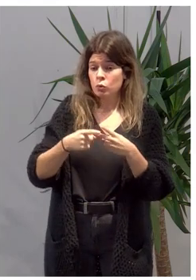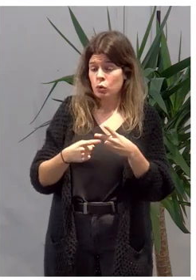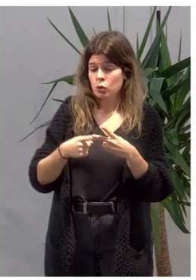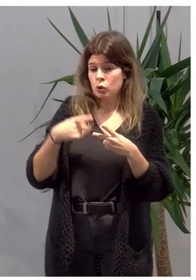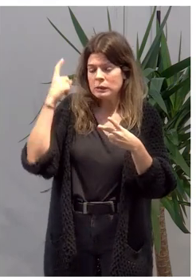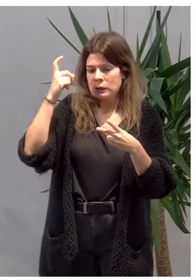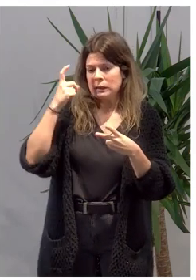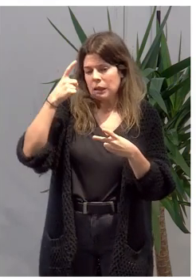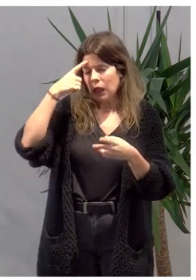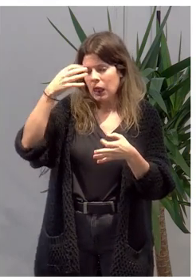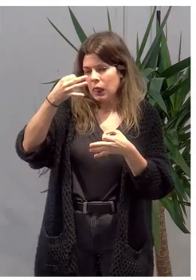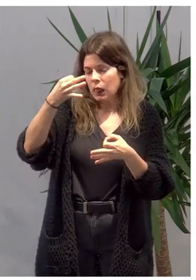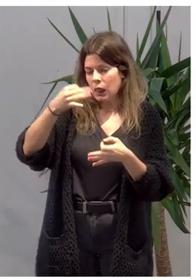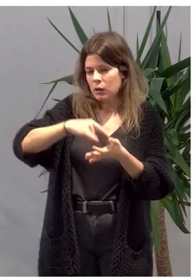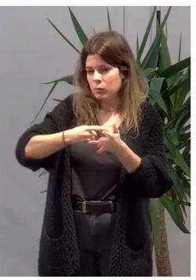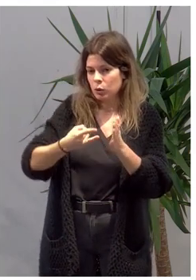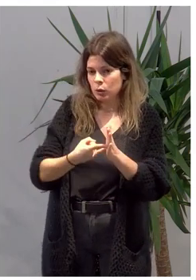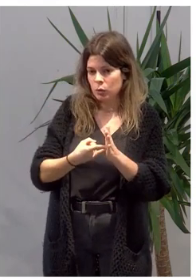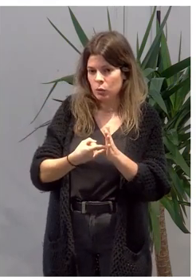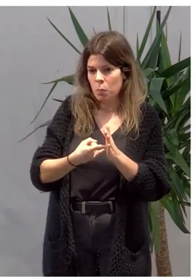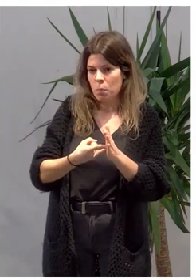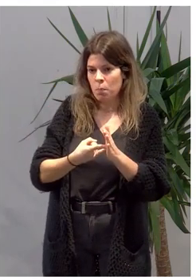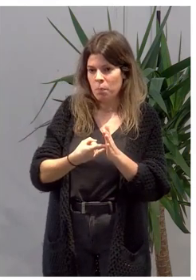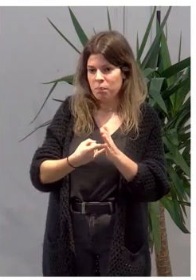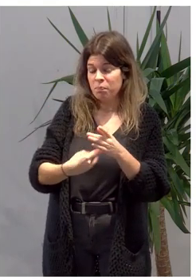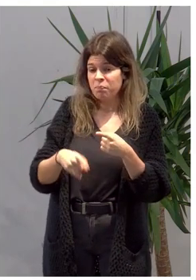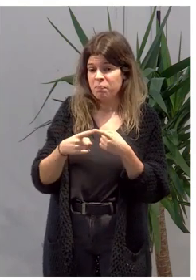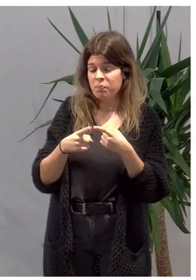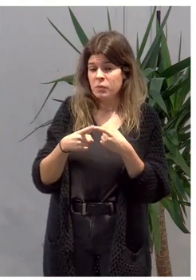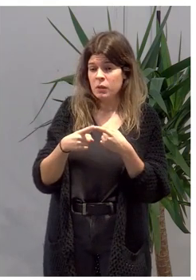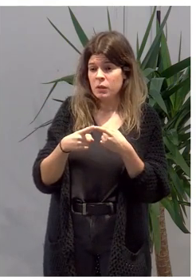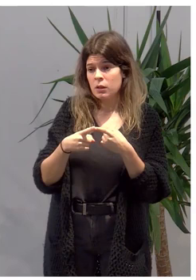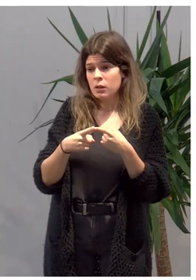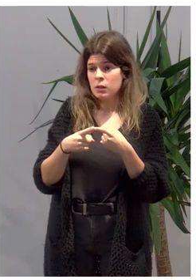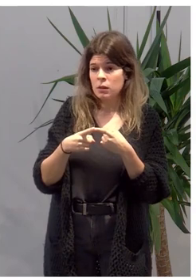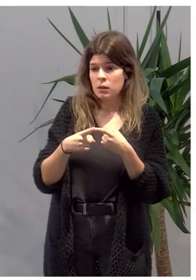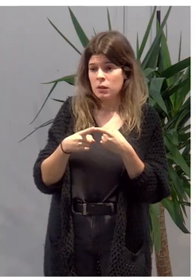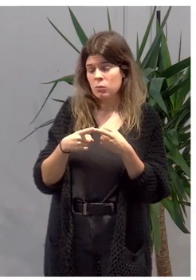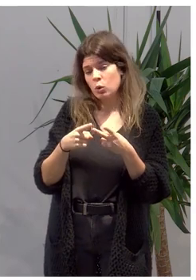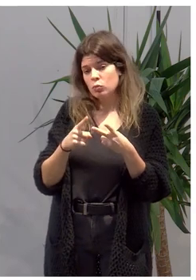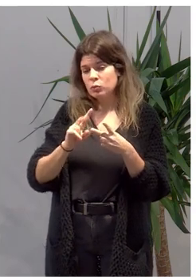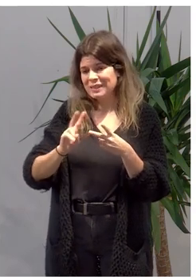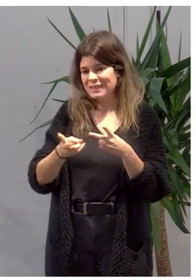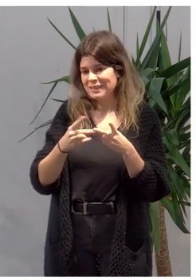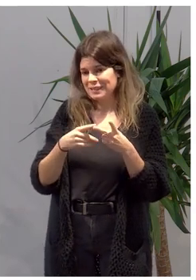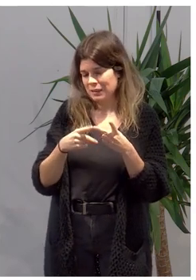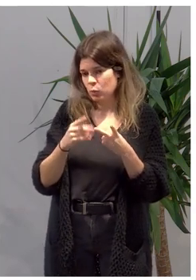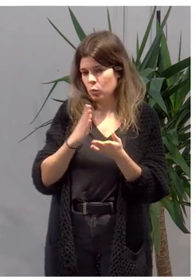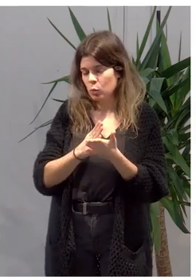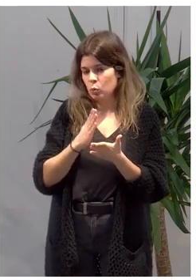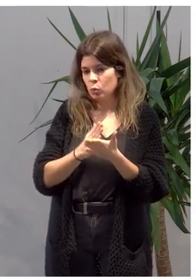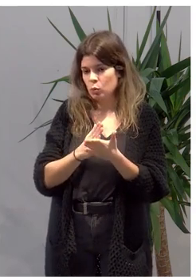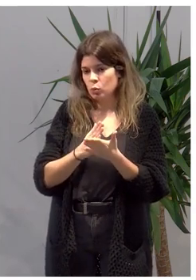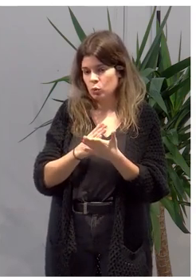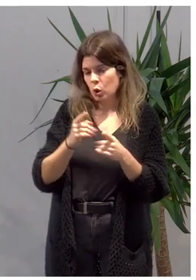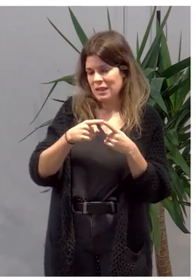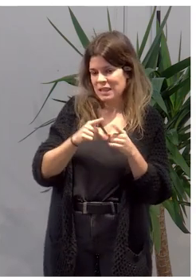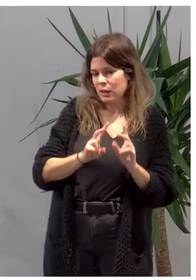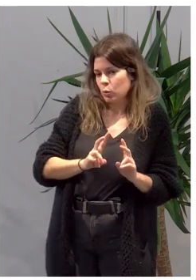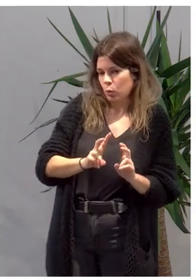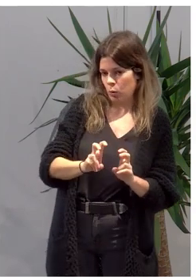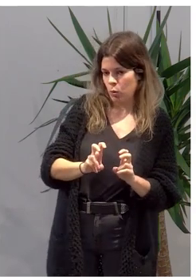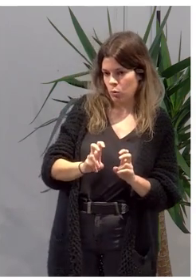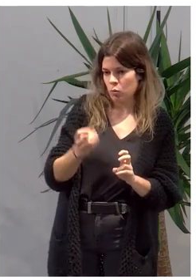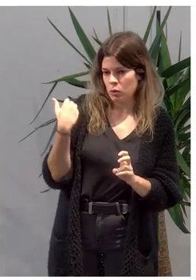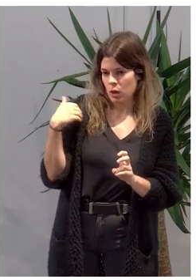este proyecto. Un primer curso, bueno, sería un segundo curso después de ese introductorio al que ha aludido